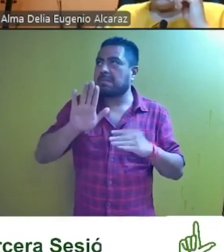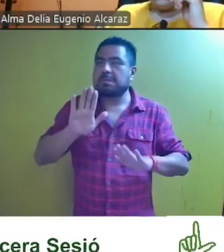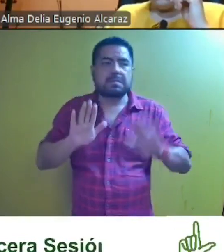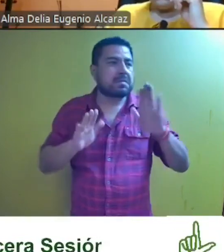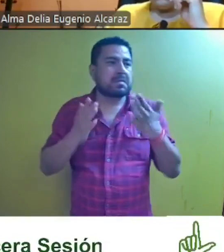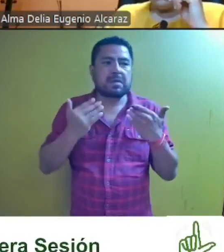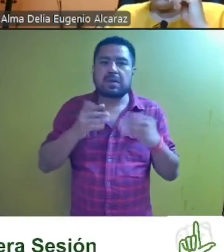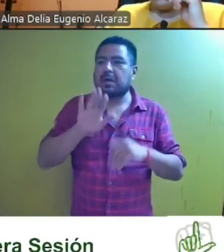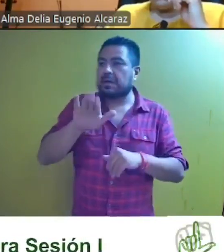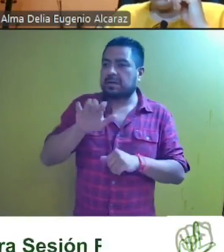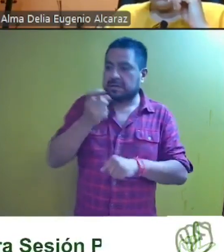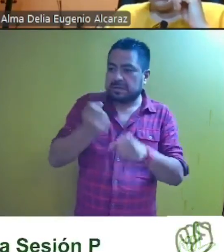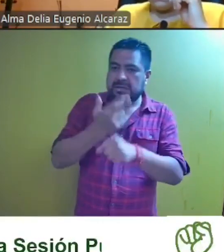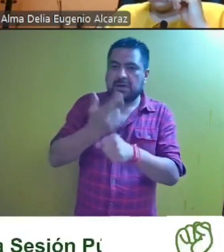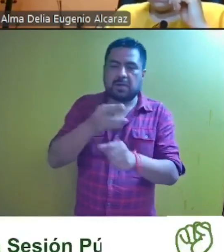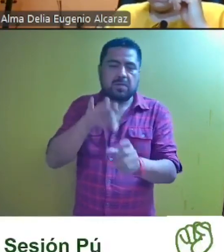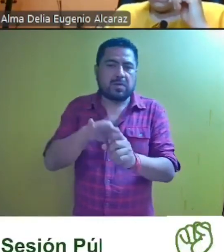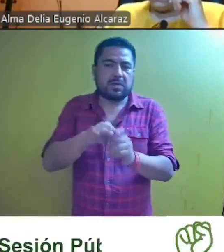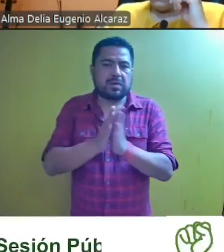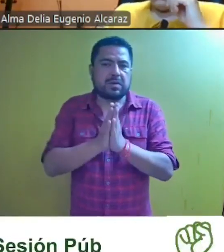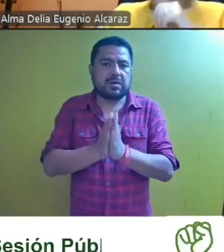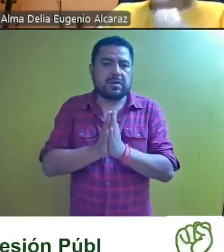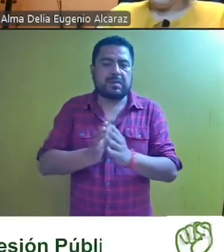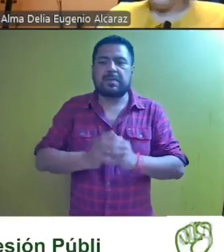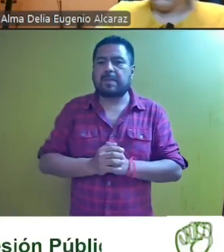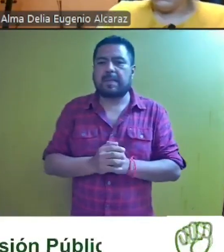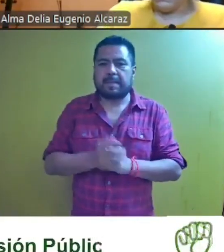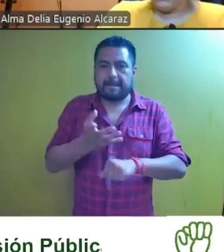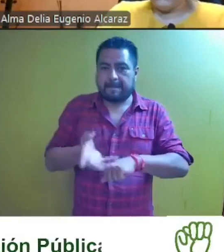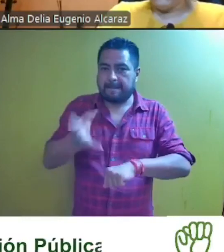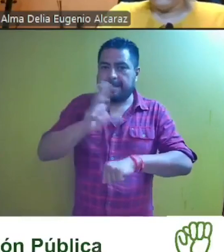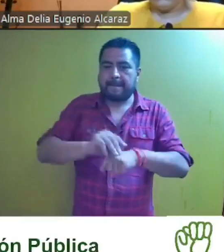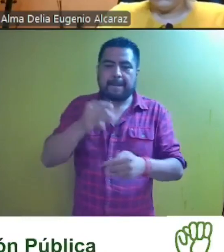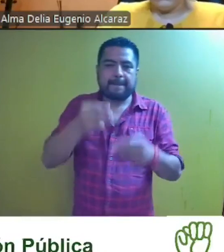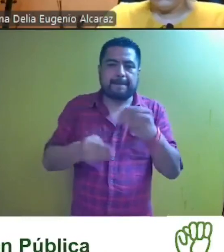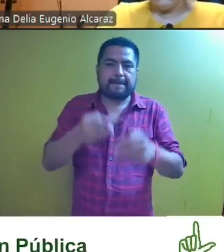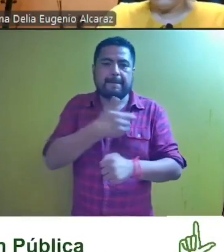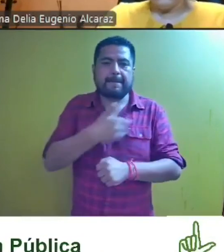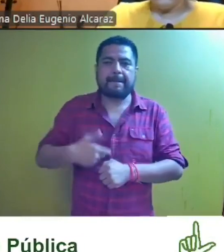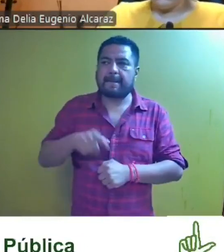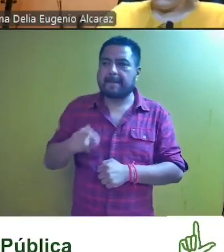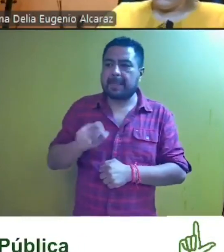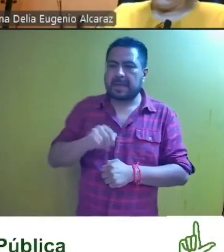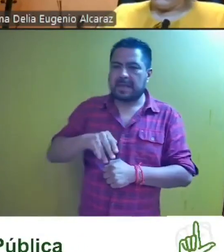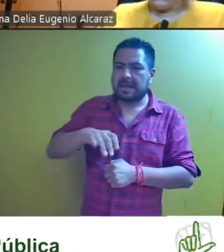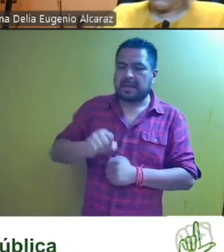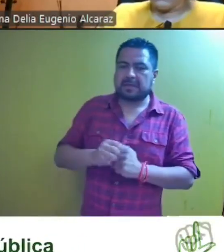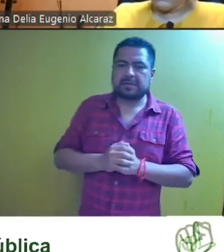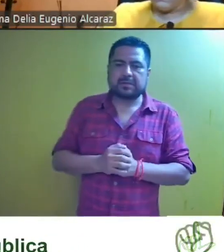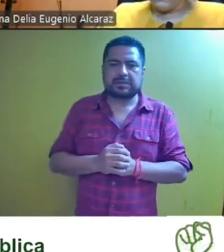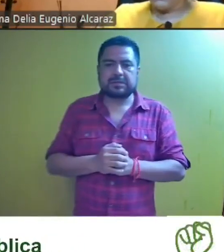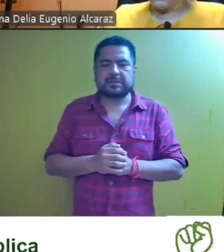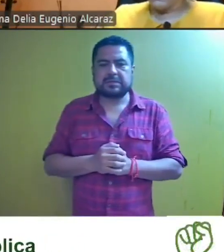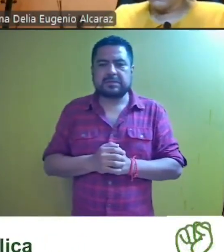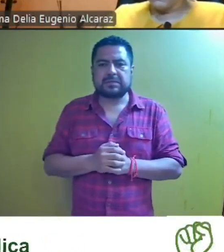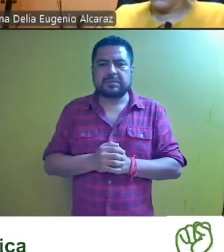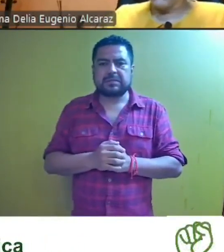al respecto, secretario, tome la votación, por favor. Con su autorización, magistrada presidenta, magistrado ponente, José Inés Betacur Salgado.